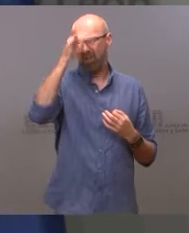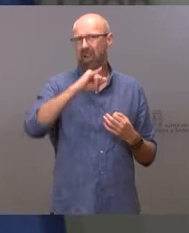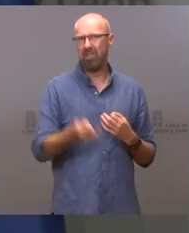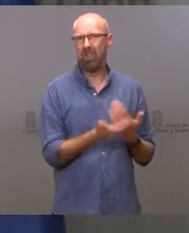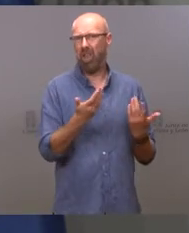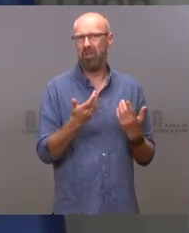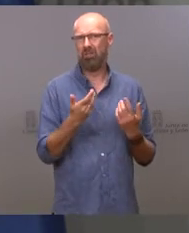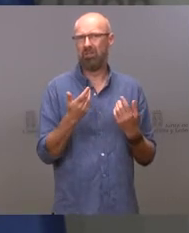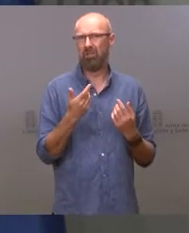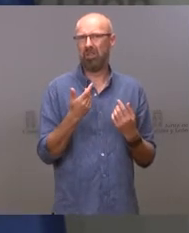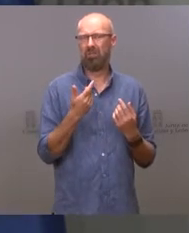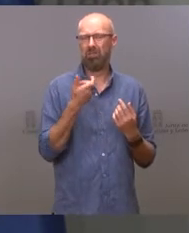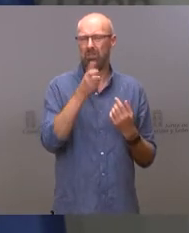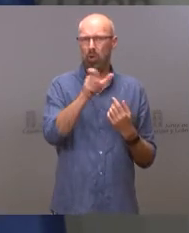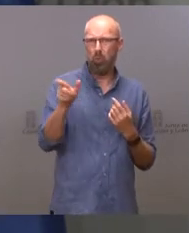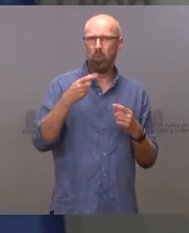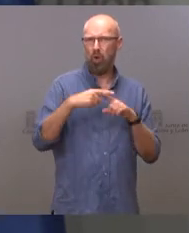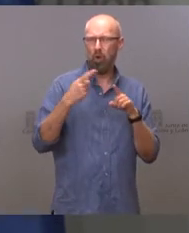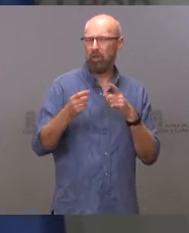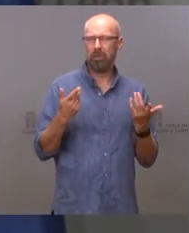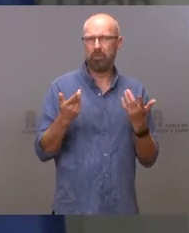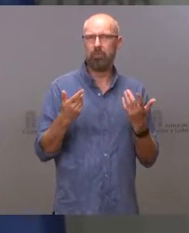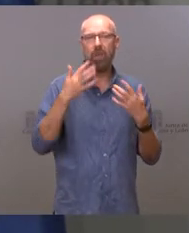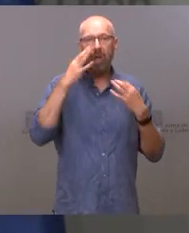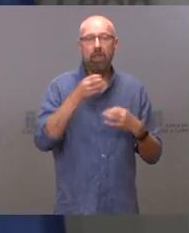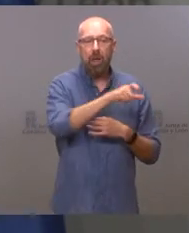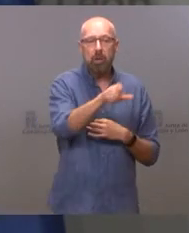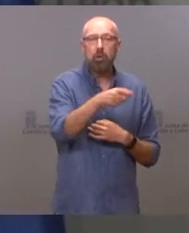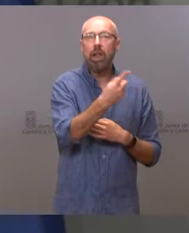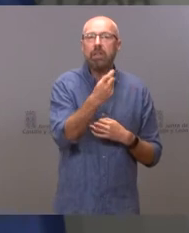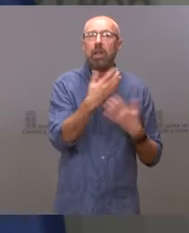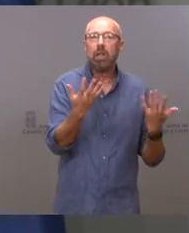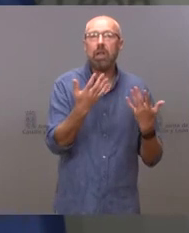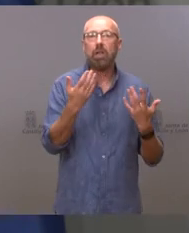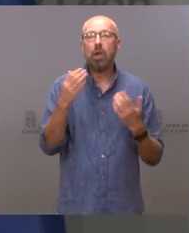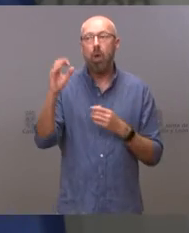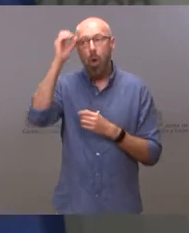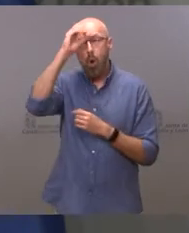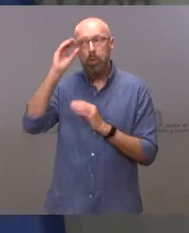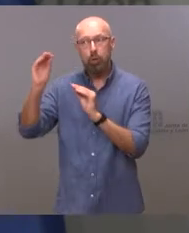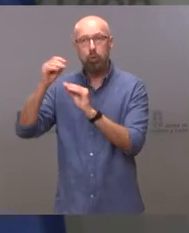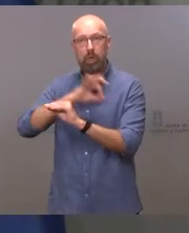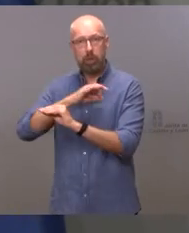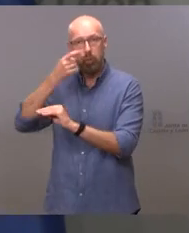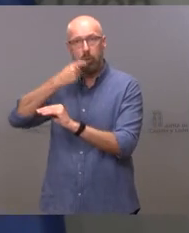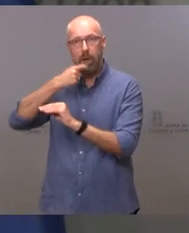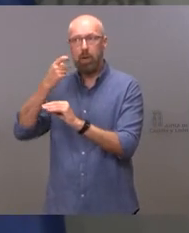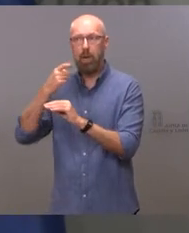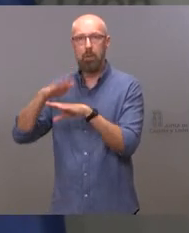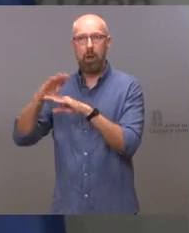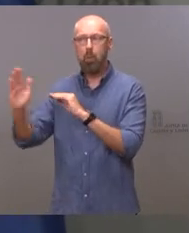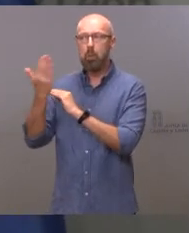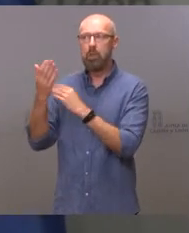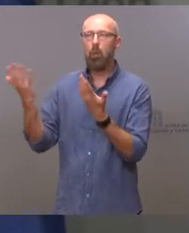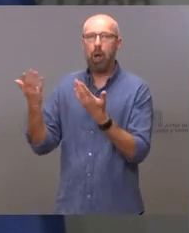qué opina el señor Tudanca sobre nuestras propuestas de mejorar los